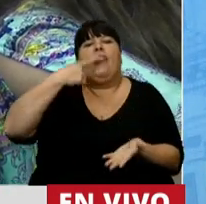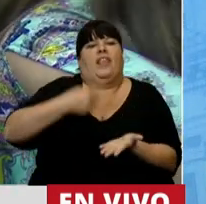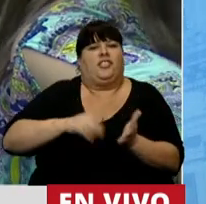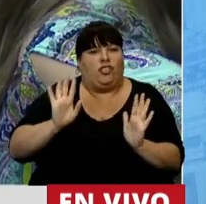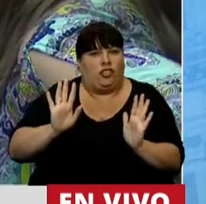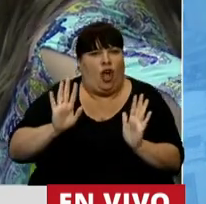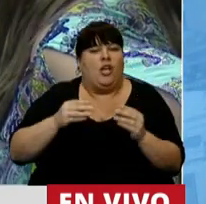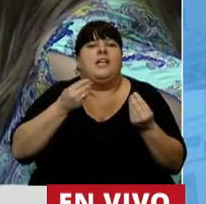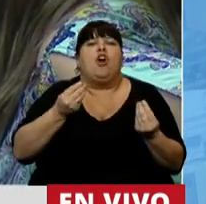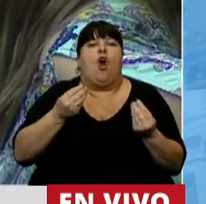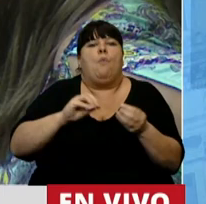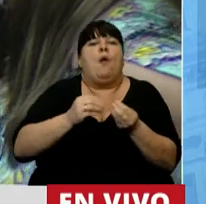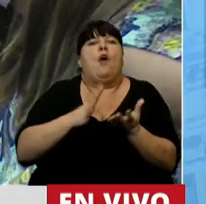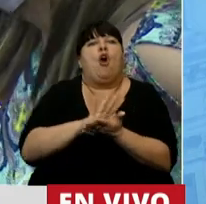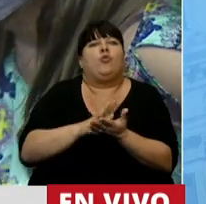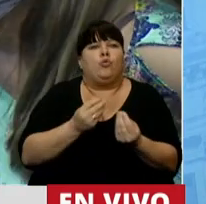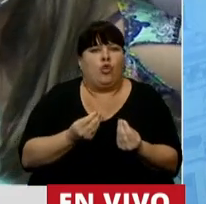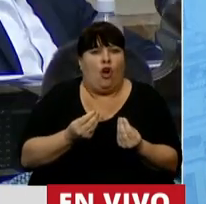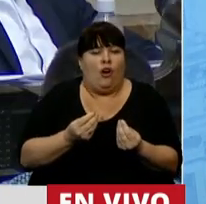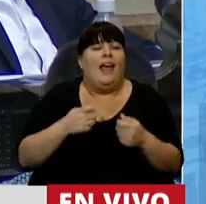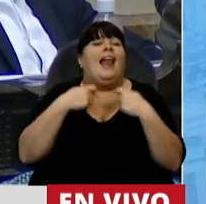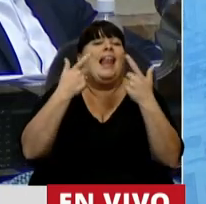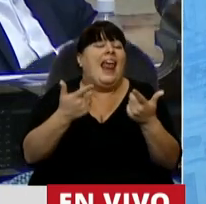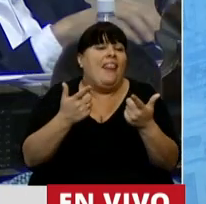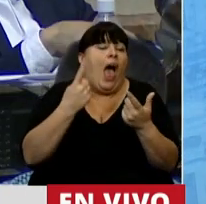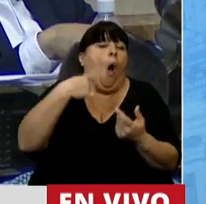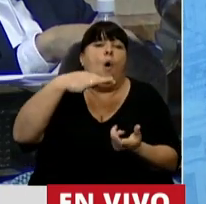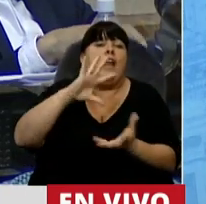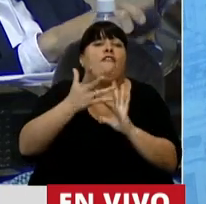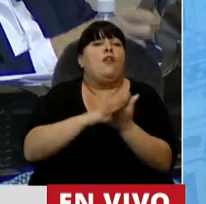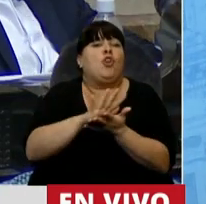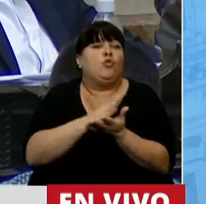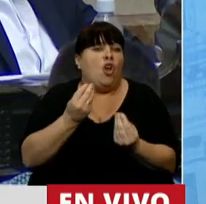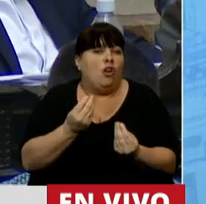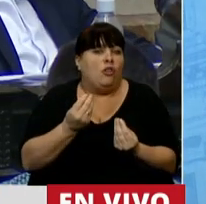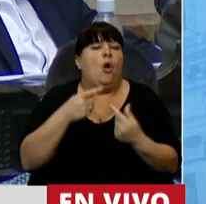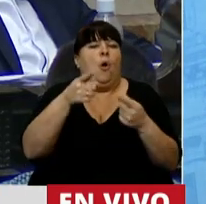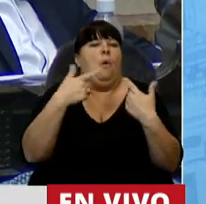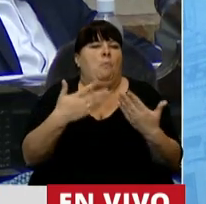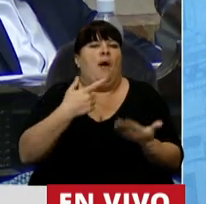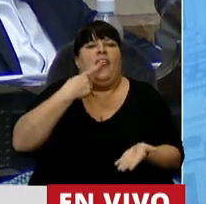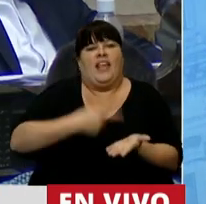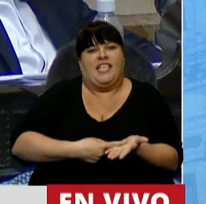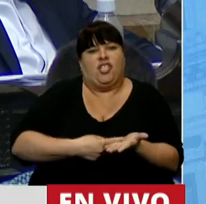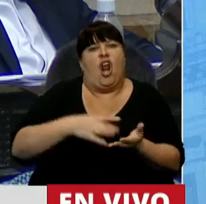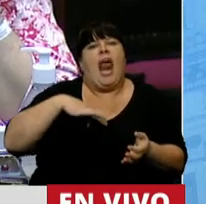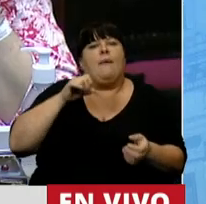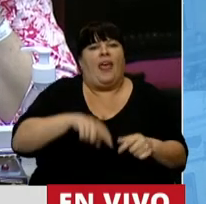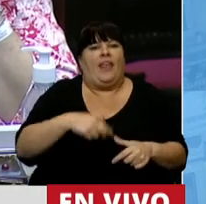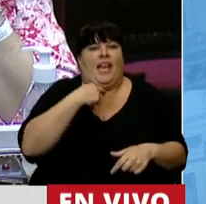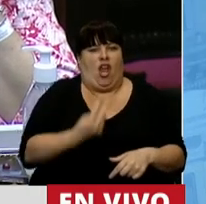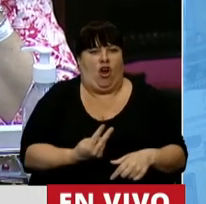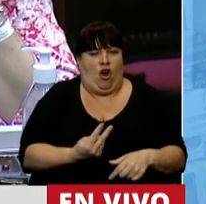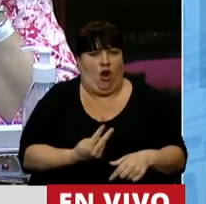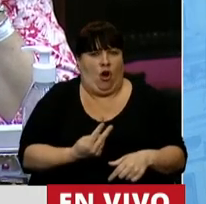la resolución del problema, ofreciéndole como única solución que pueda disponer de la vida de su hijo.